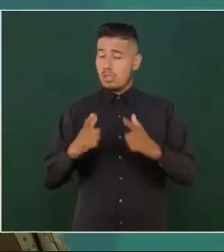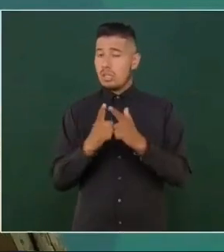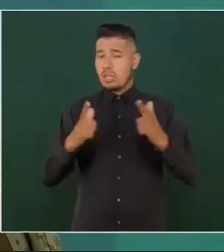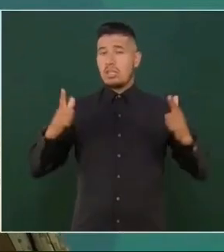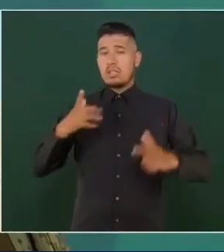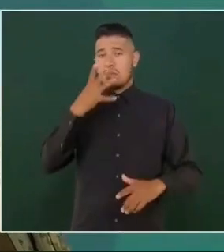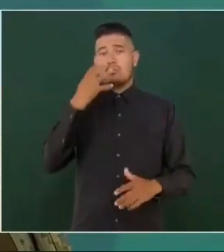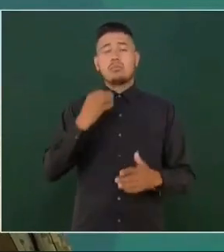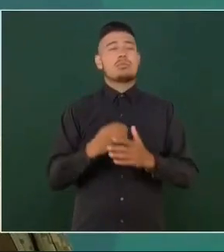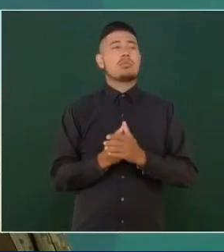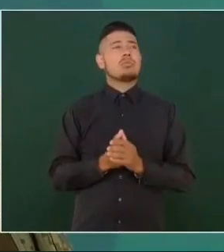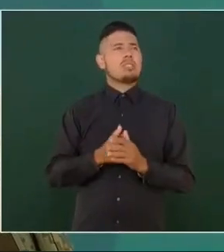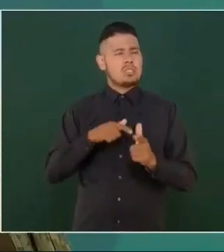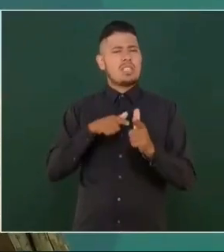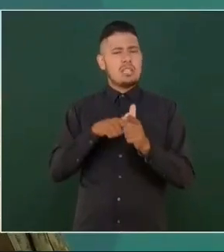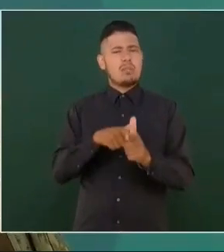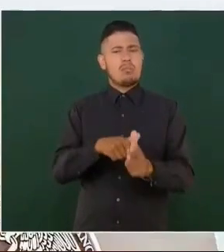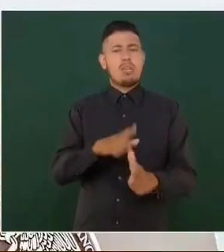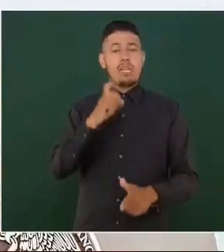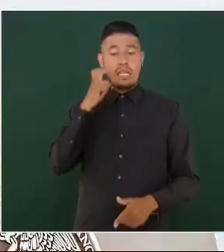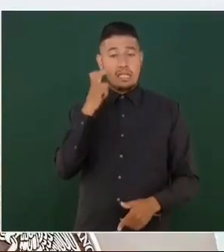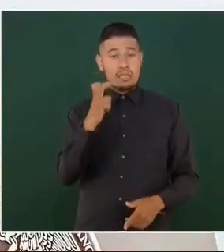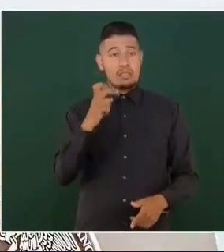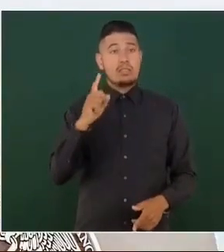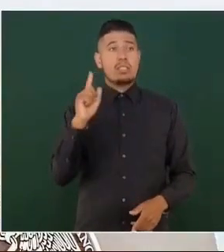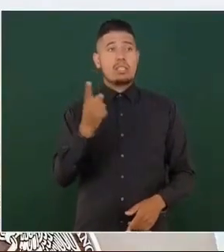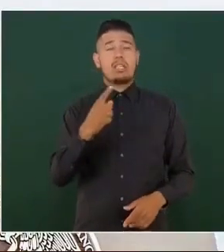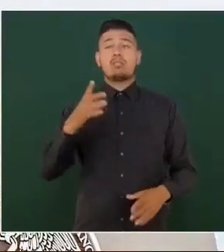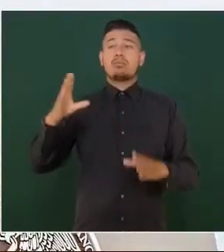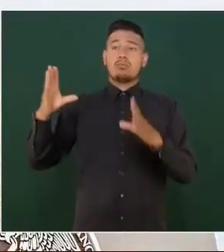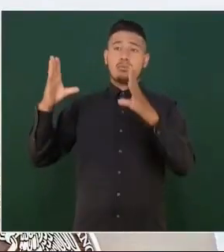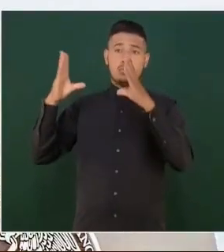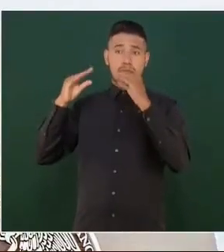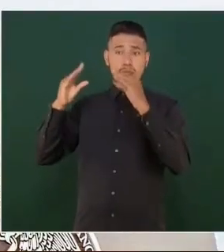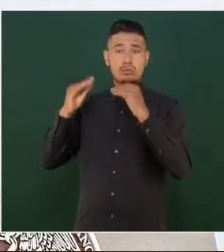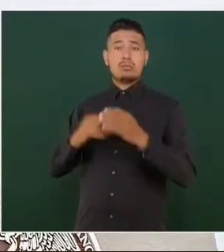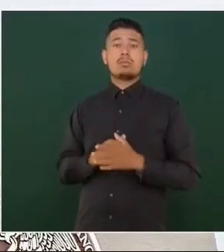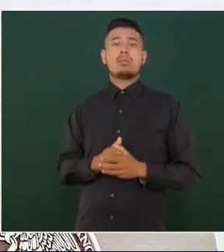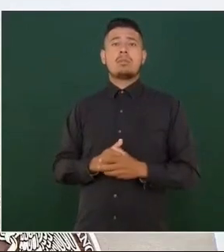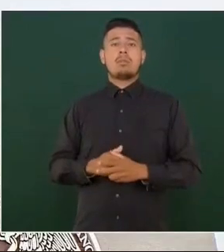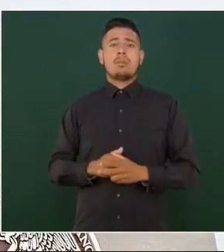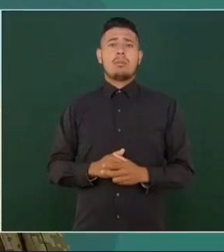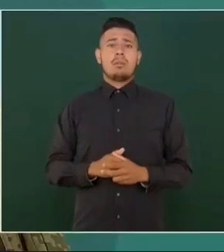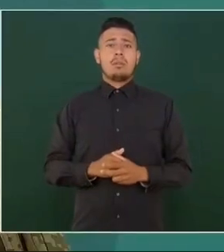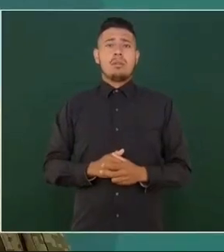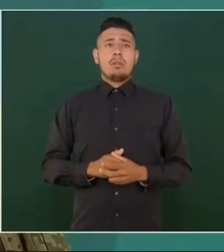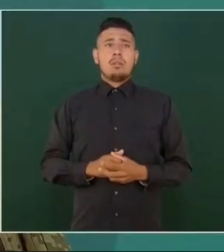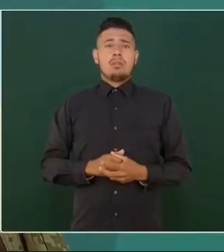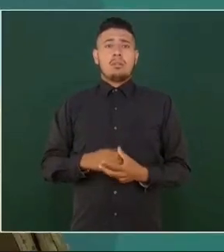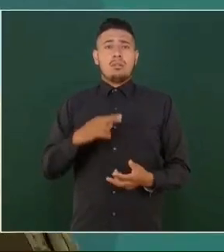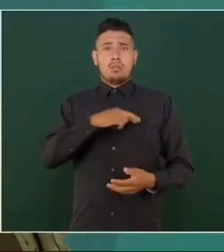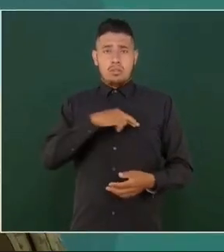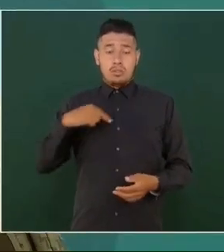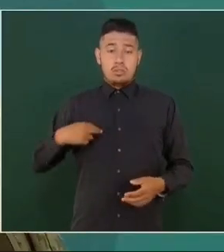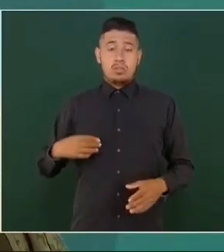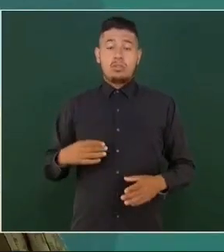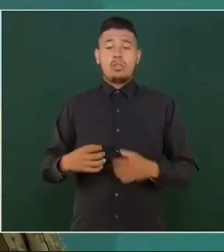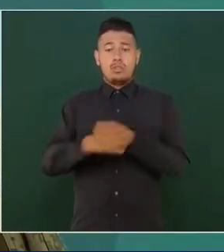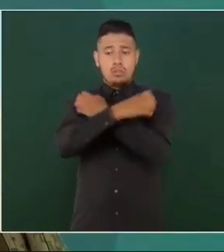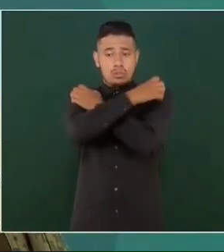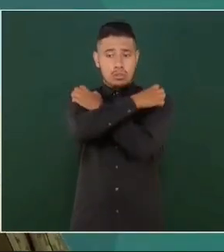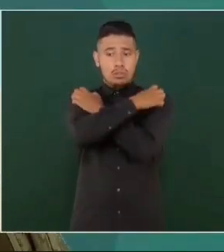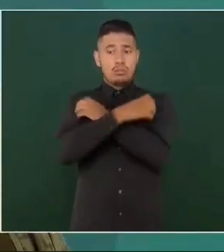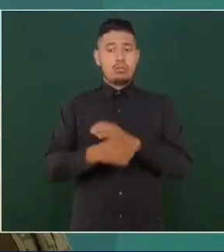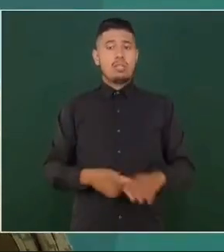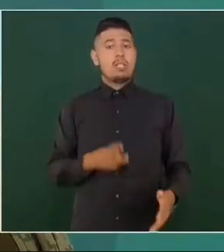y así seguiremos siendo. Eso es lo que nos enseñan en nuestro sistema educativo